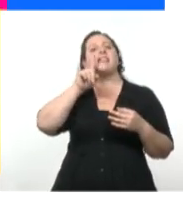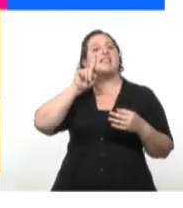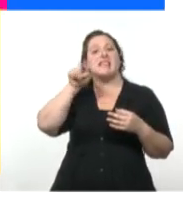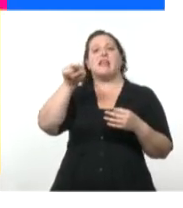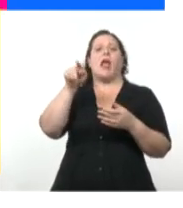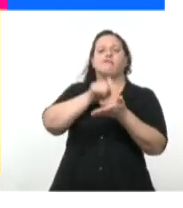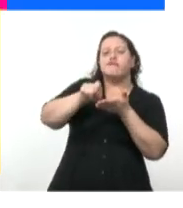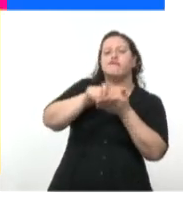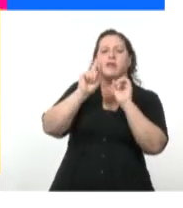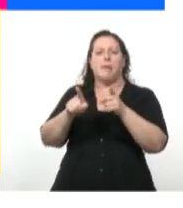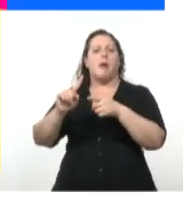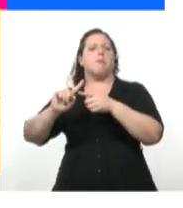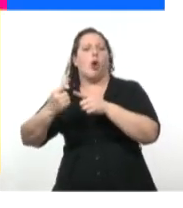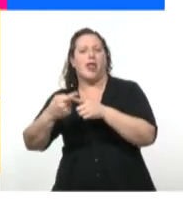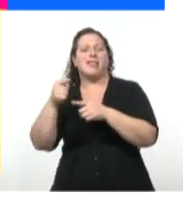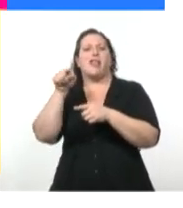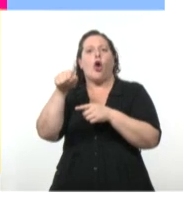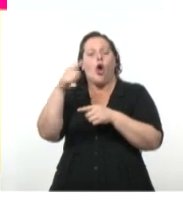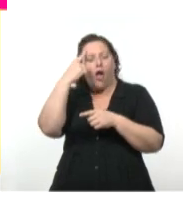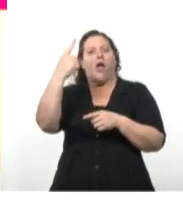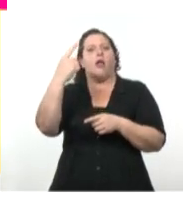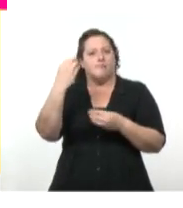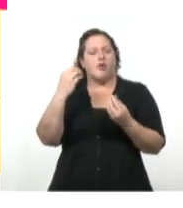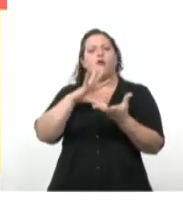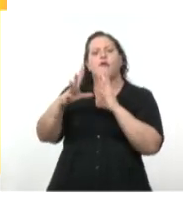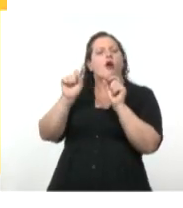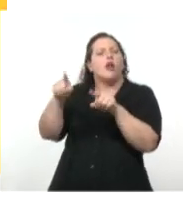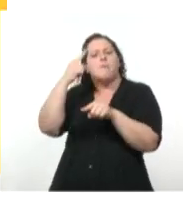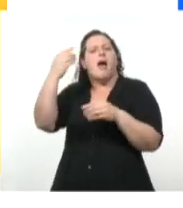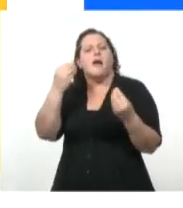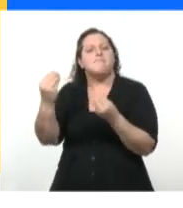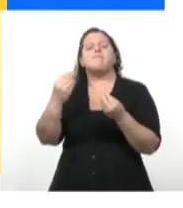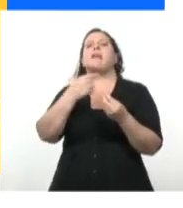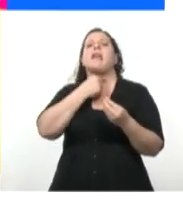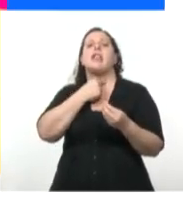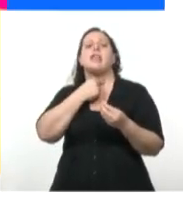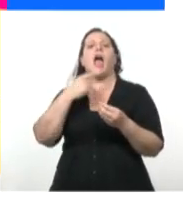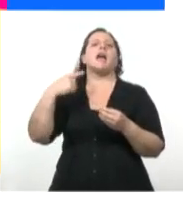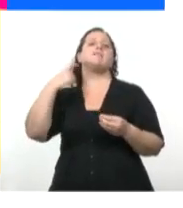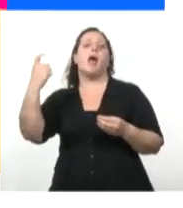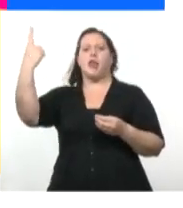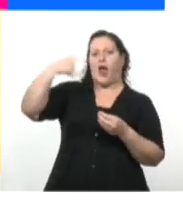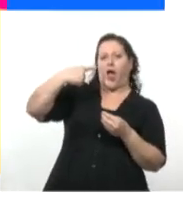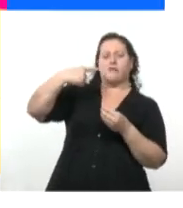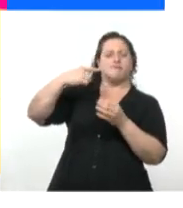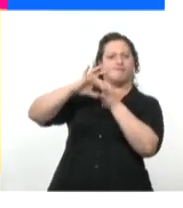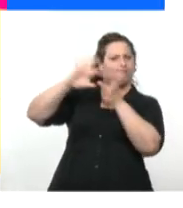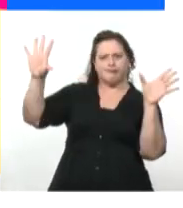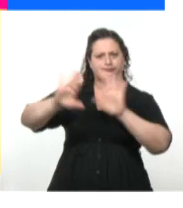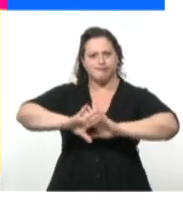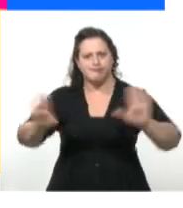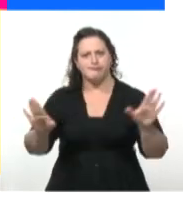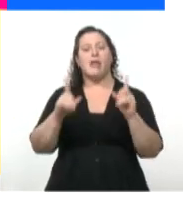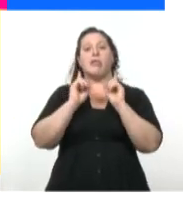La ideología de Martí consistía en el fin del dominio colonial español, lograr la unidad de todos los cubanos en una